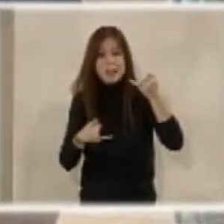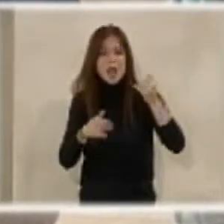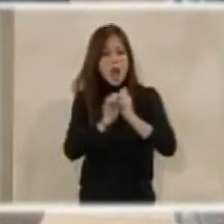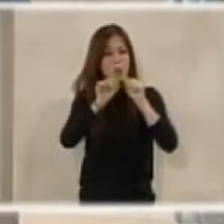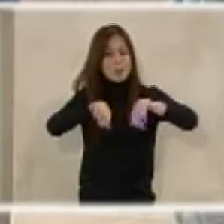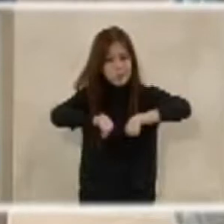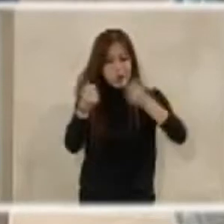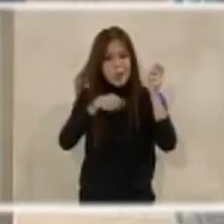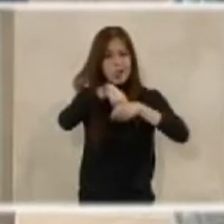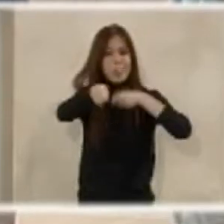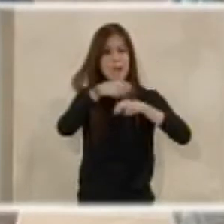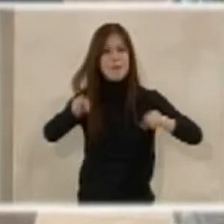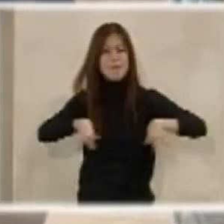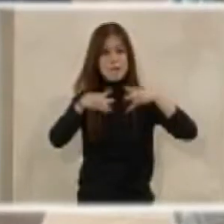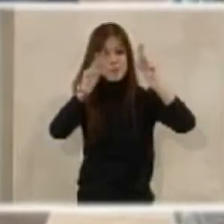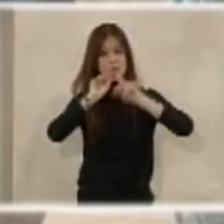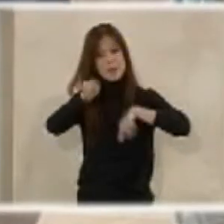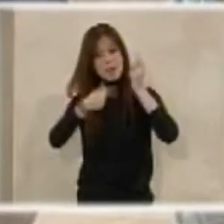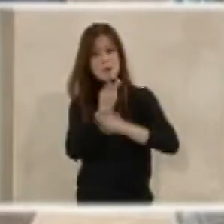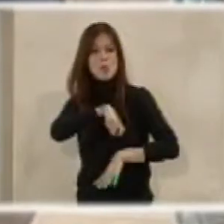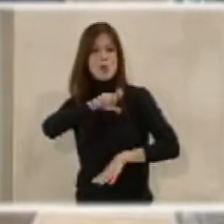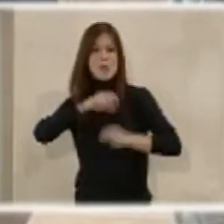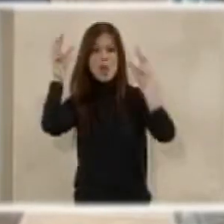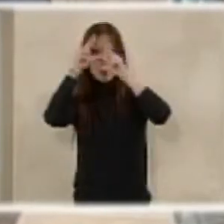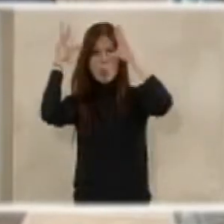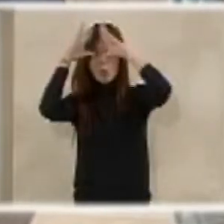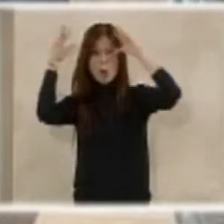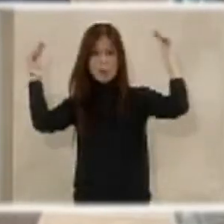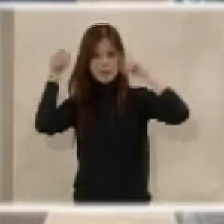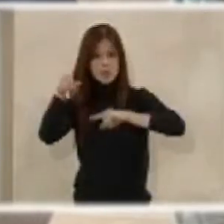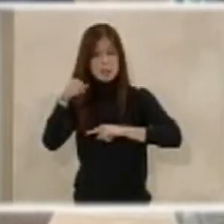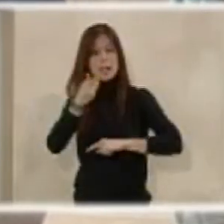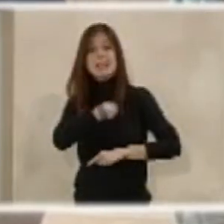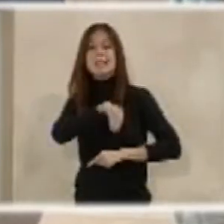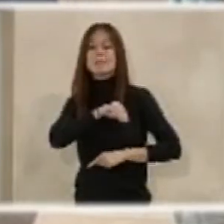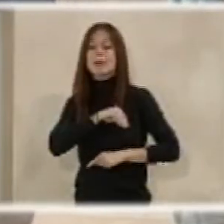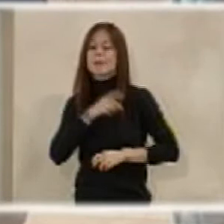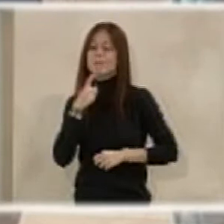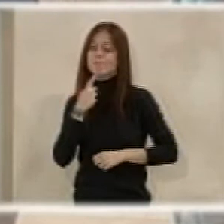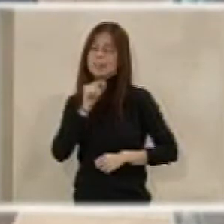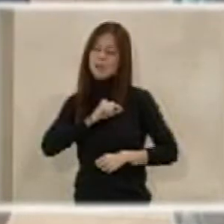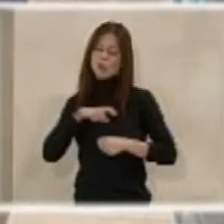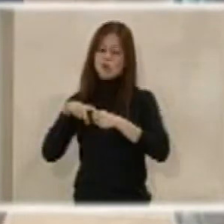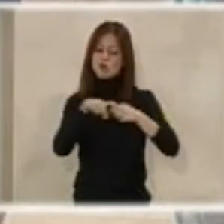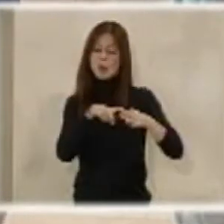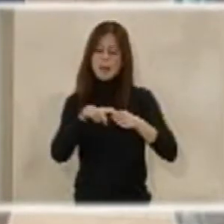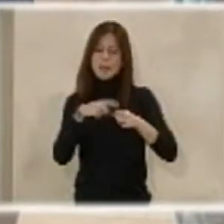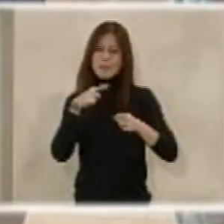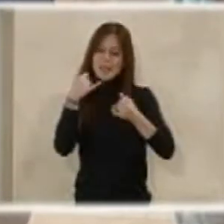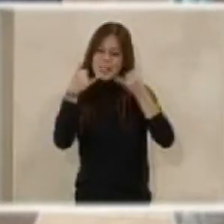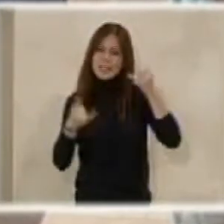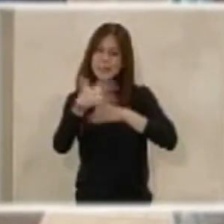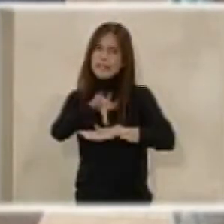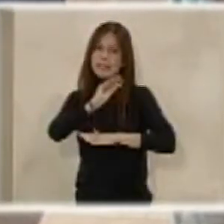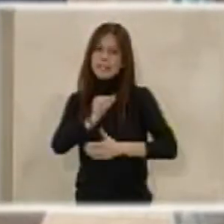solidariamente. Policía y guardia civiles en todo este país contribuyeron a no reclamarlo. Entendían la situación